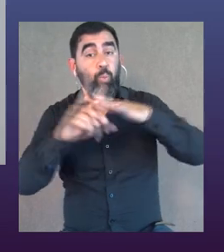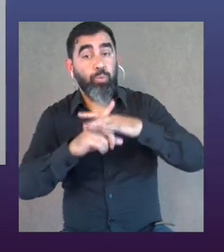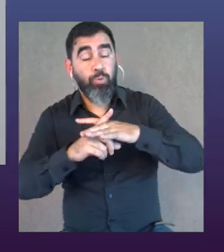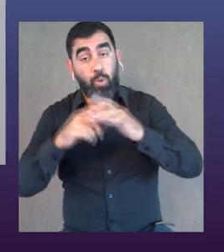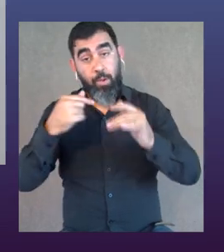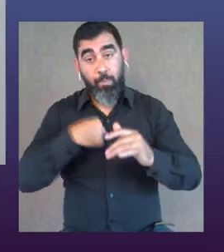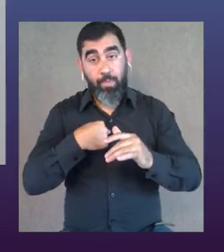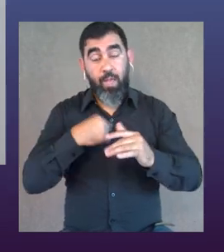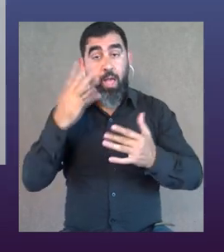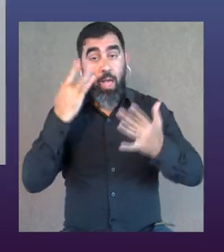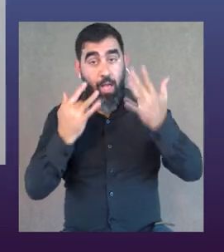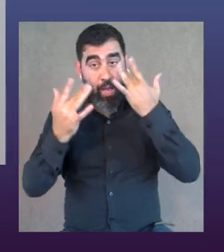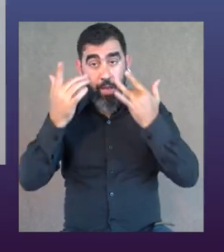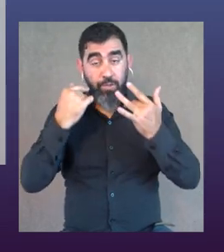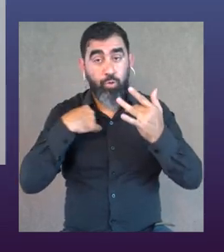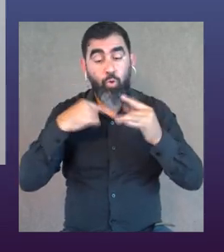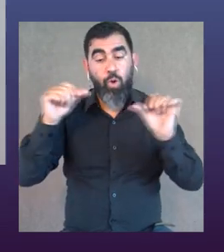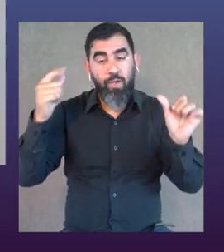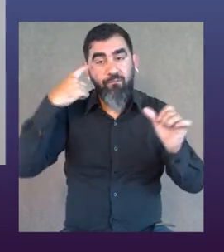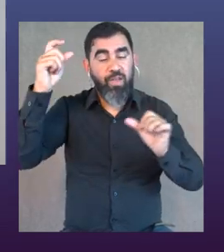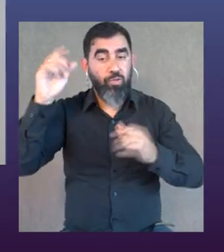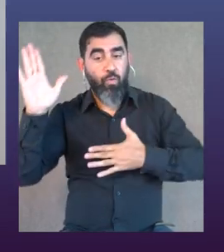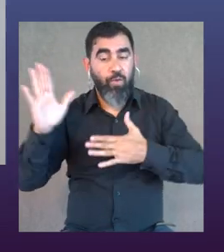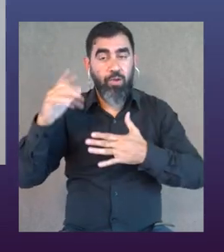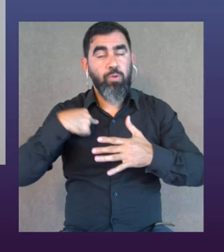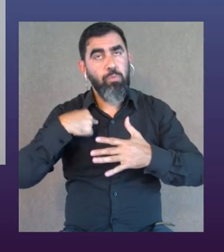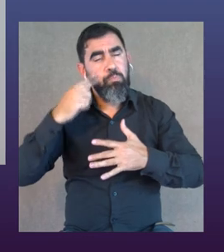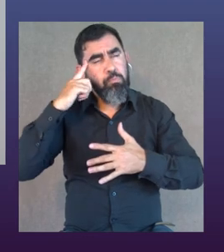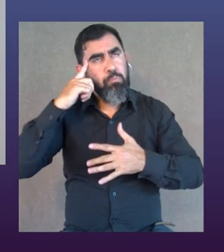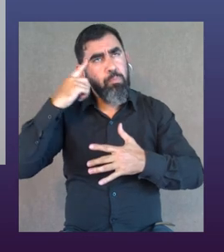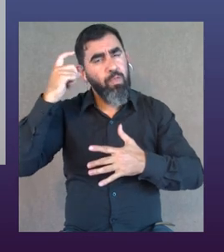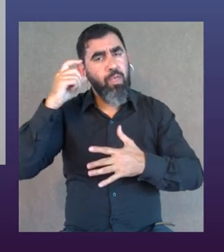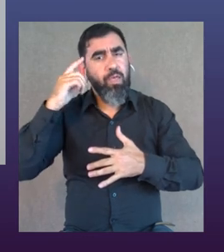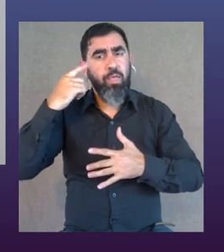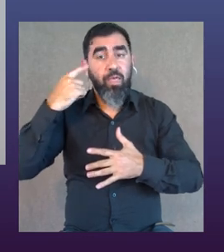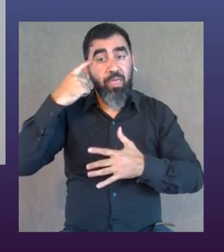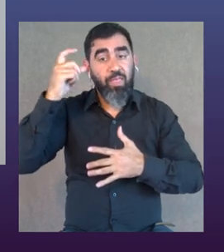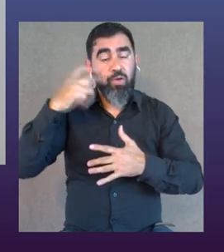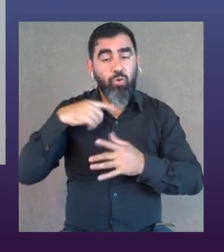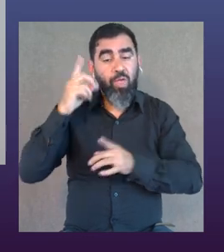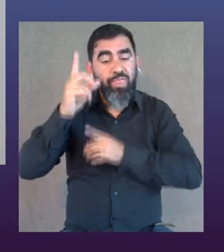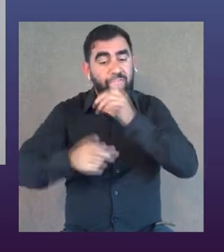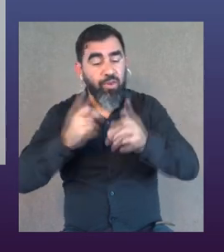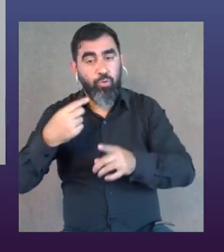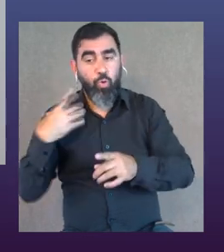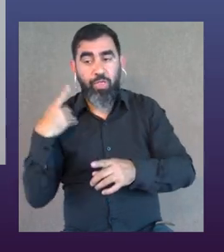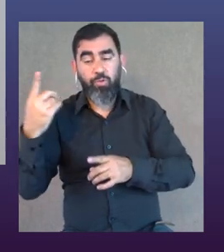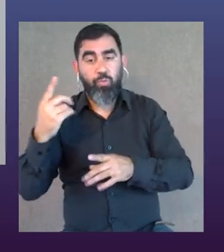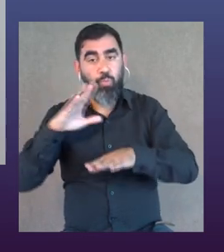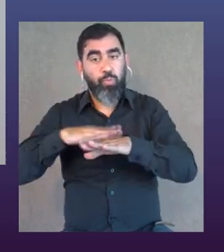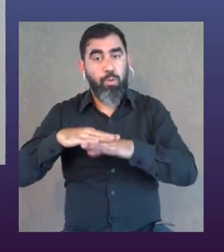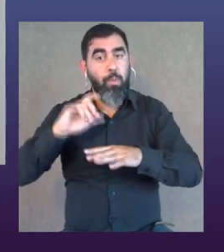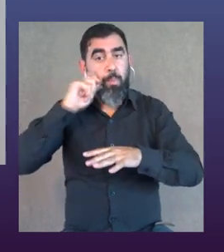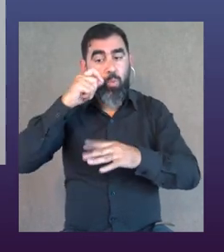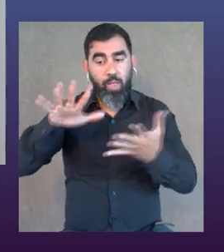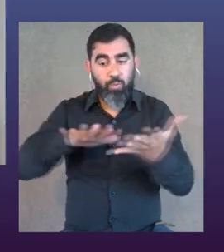inclusiva a mí como artista, como soy coreógrafa, me surgió el deseo y le dije Nati, yo te quiero dirigir en una obra.